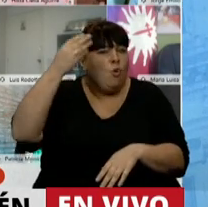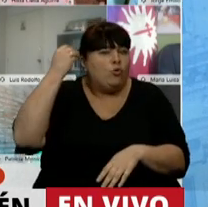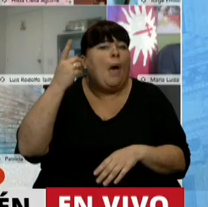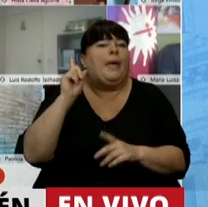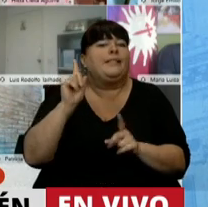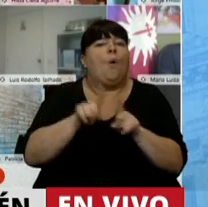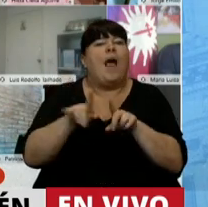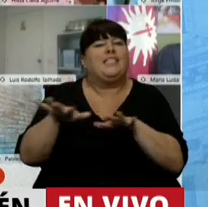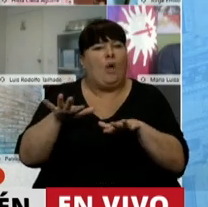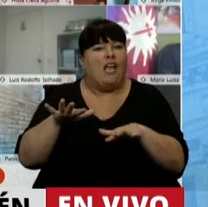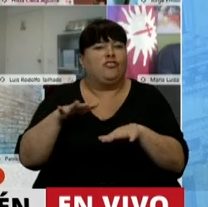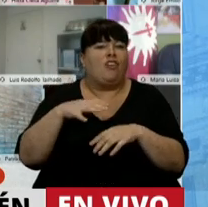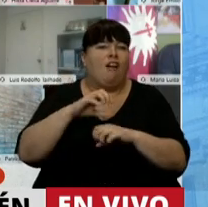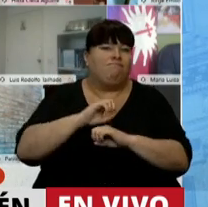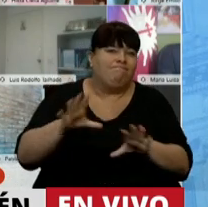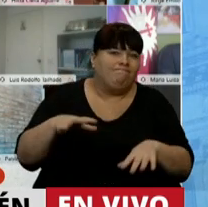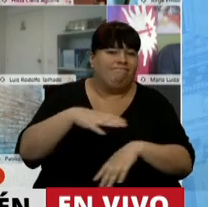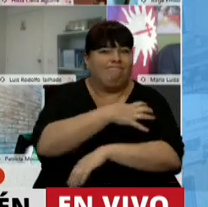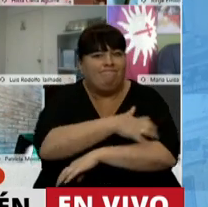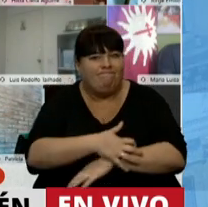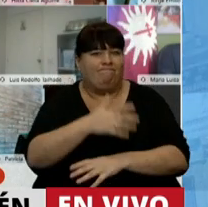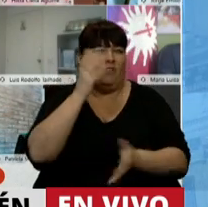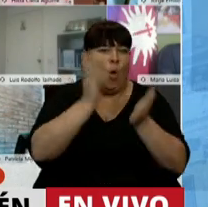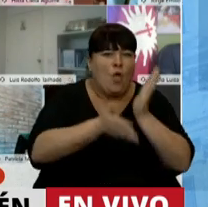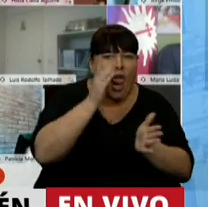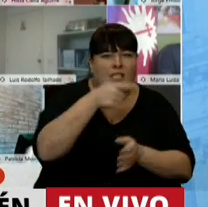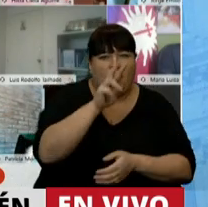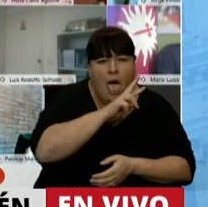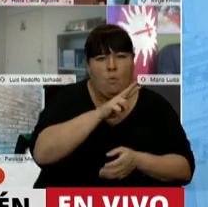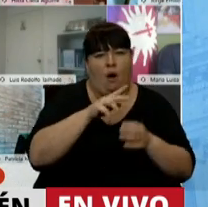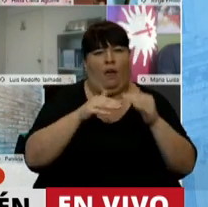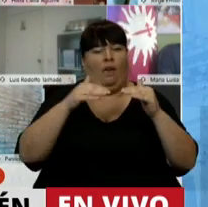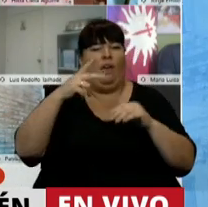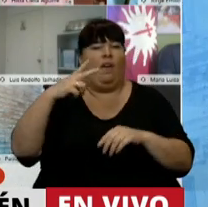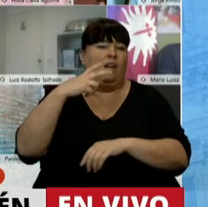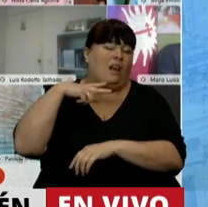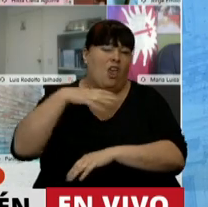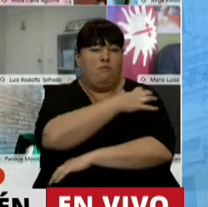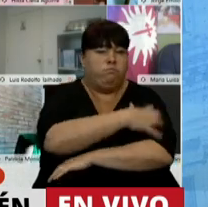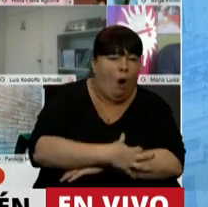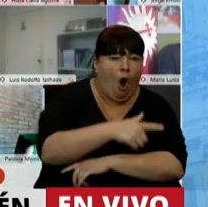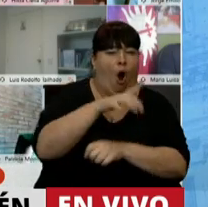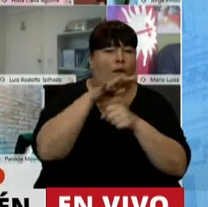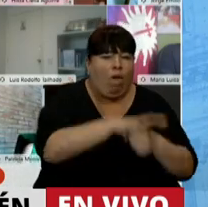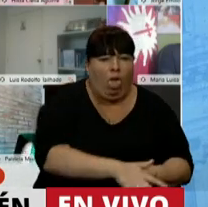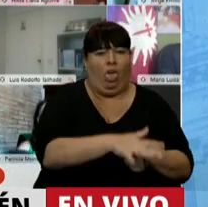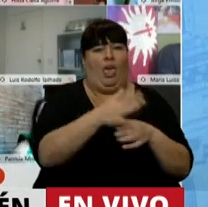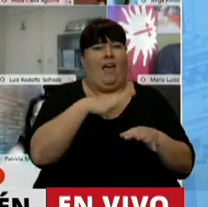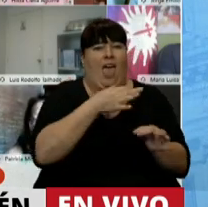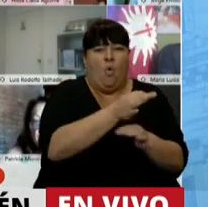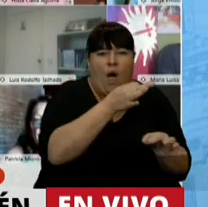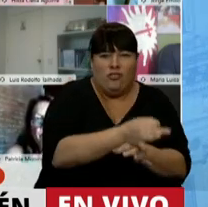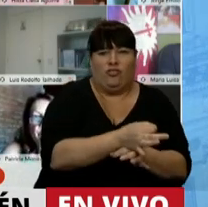lo hacen bajo contextos de vulnerabilidad, violencia de género, desigualdad económica, opresión, falta de